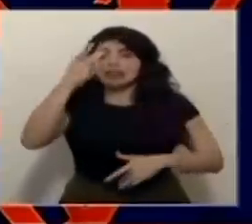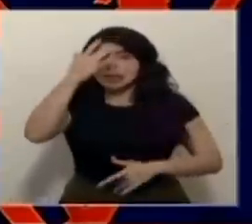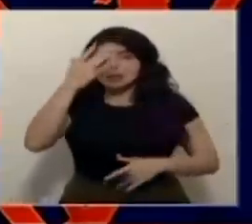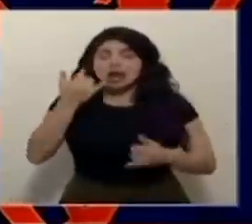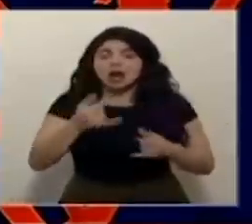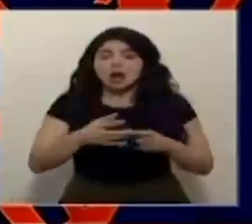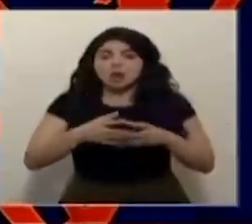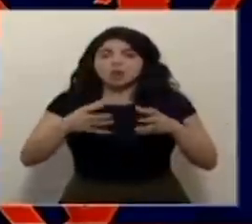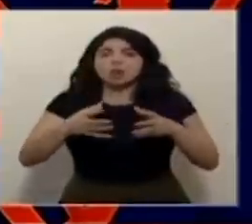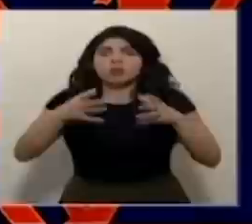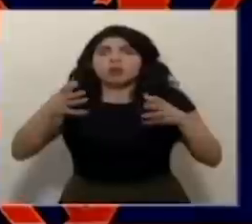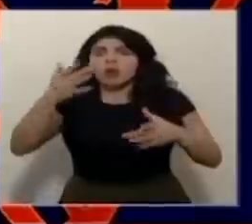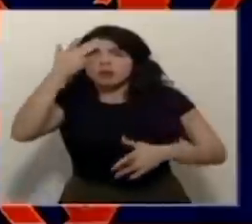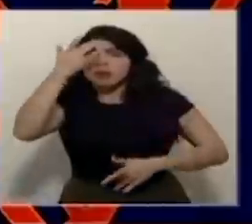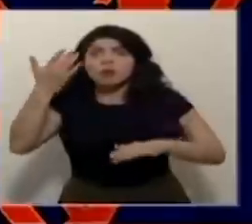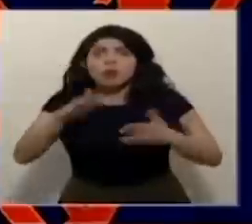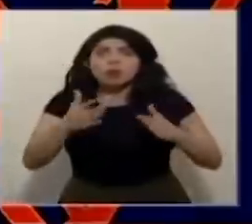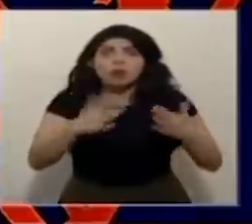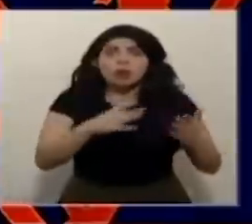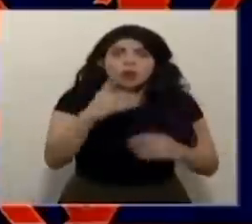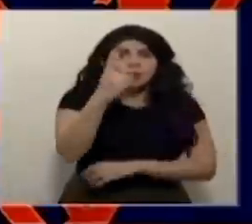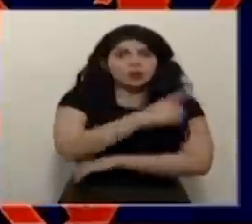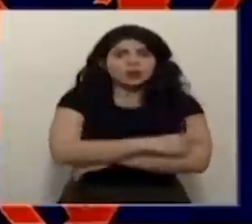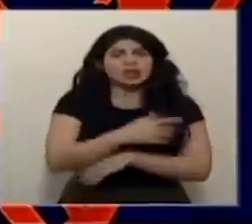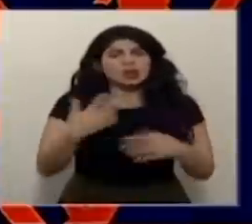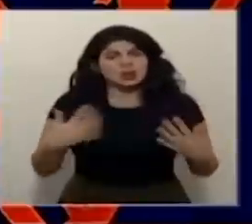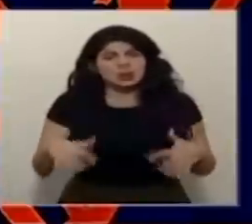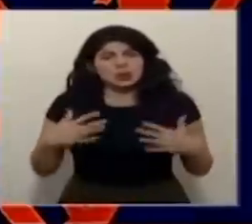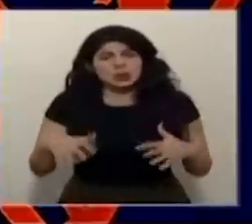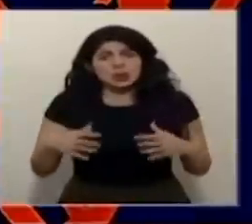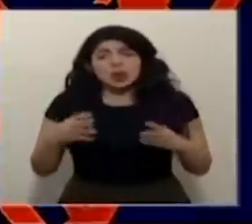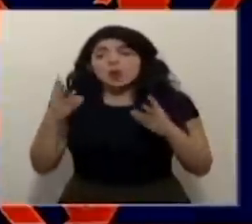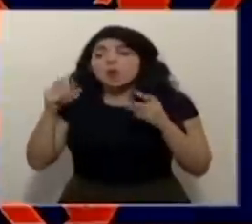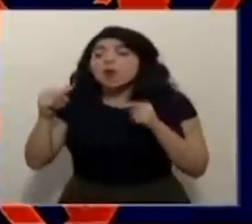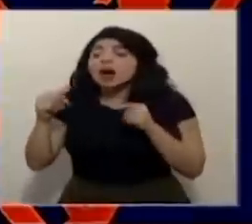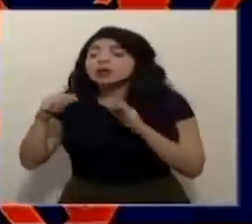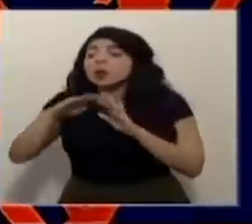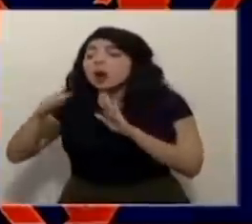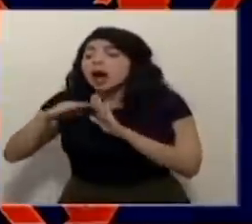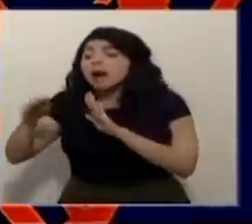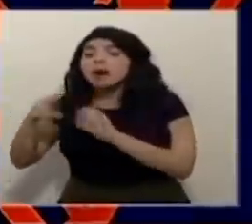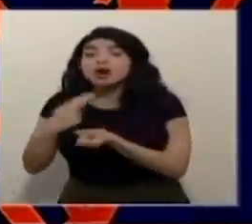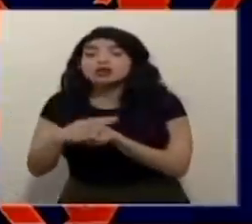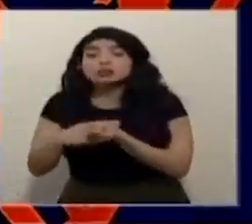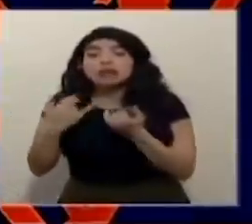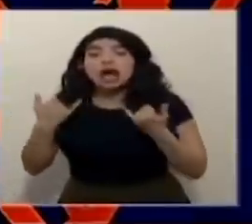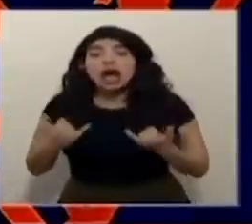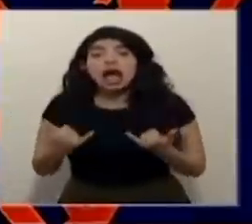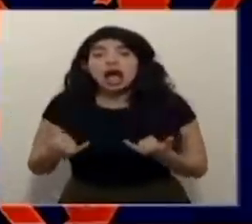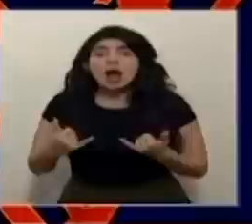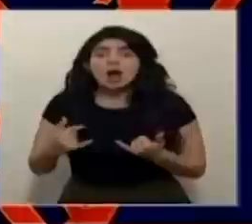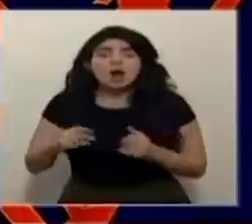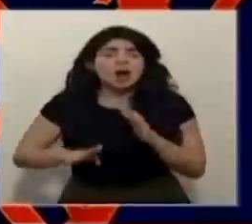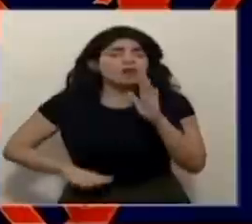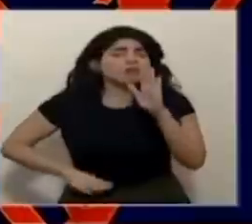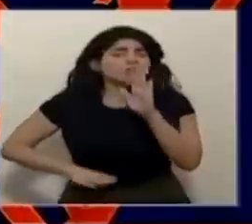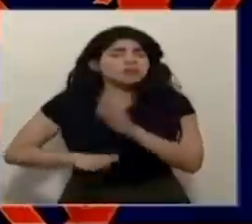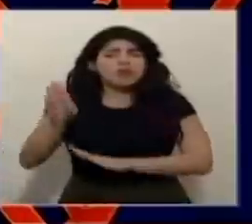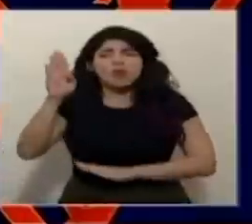ido subiendo todos los días la cantidad de internamientos que estamos teniendo está subiendo